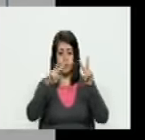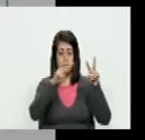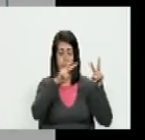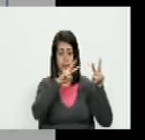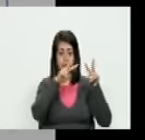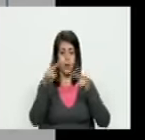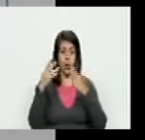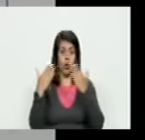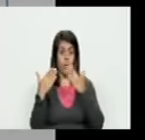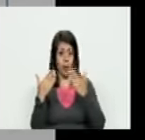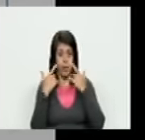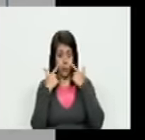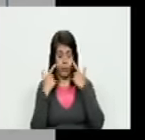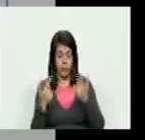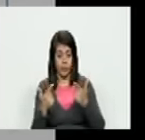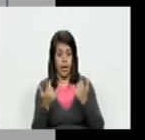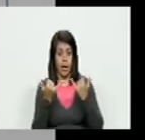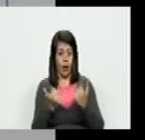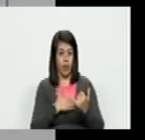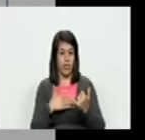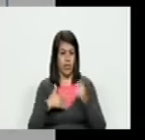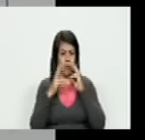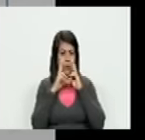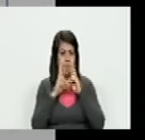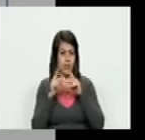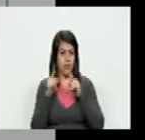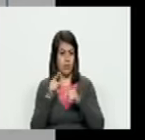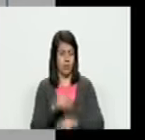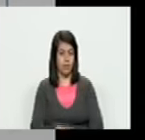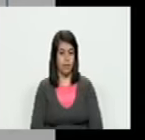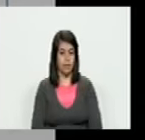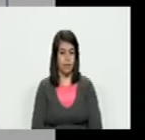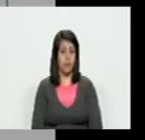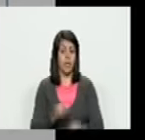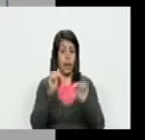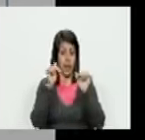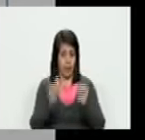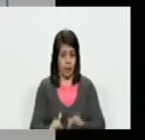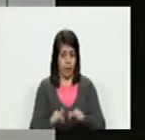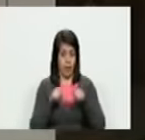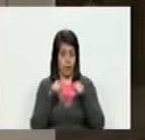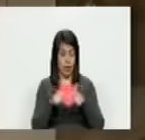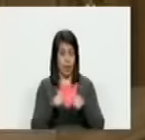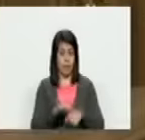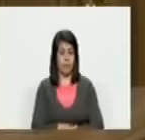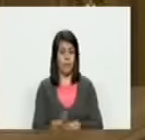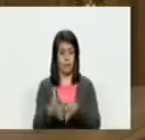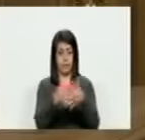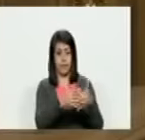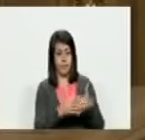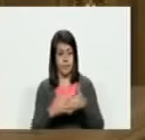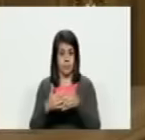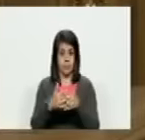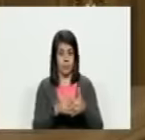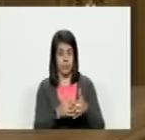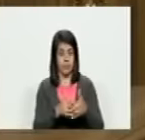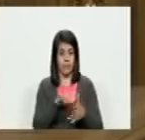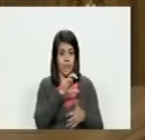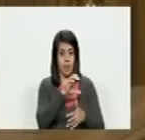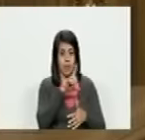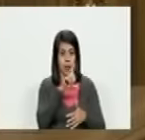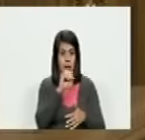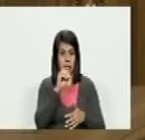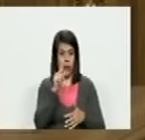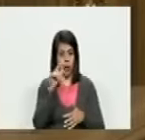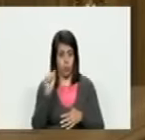pagado por la NASA ahora lo que quiero que vean es que aquí en esta situación el Estados Unidos depende de Elon Musk o Elon Musk